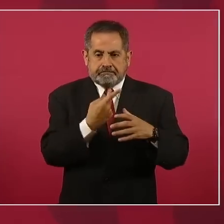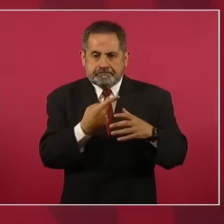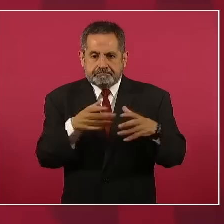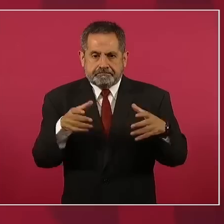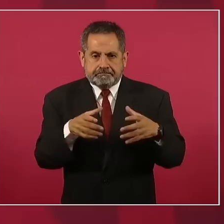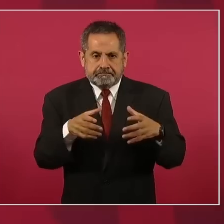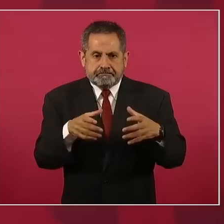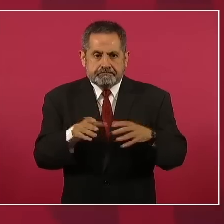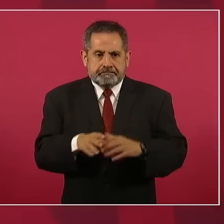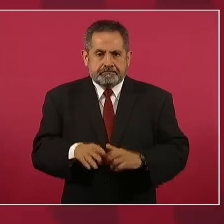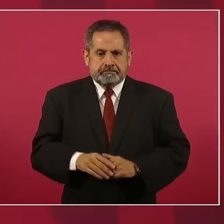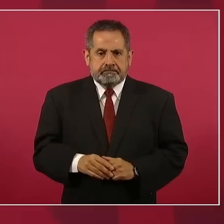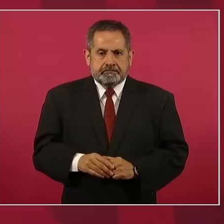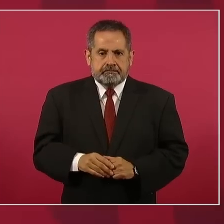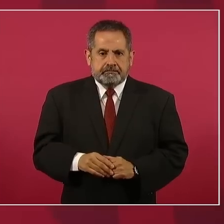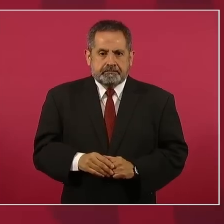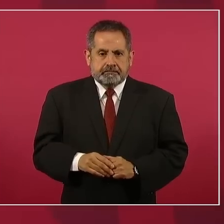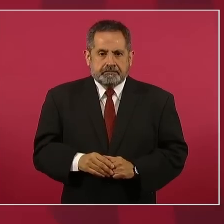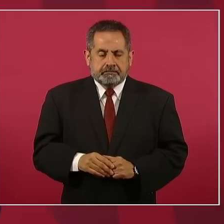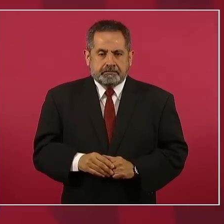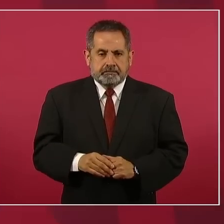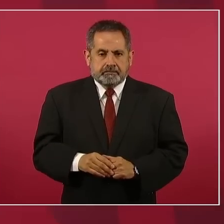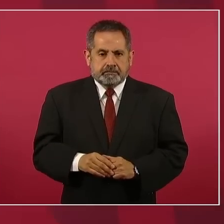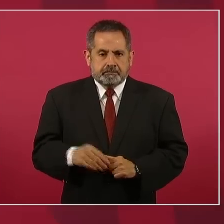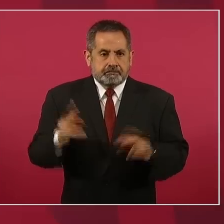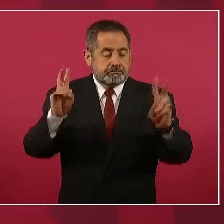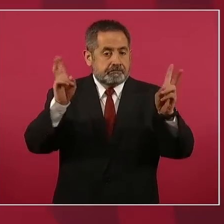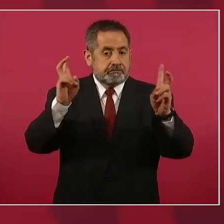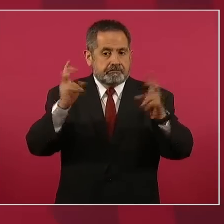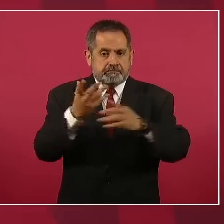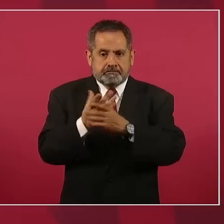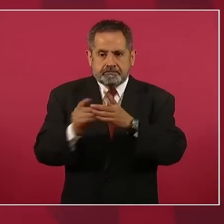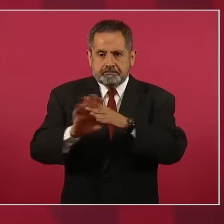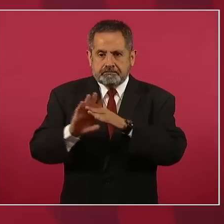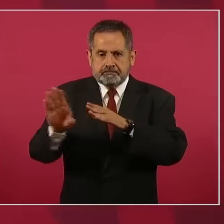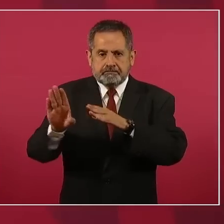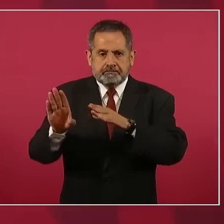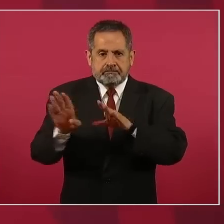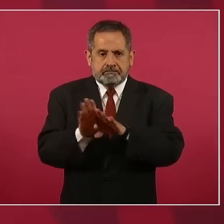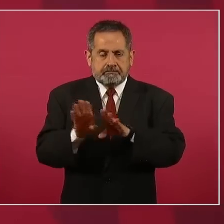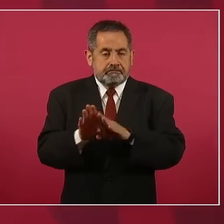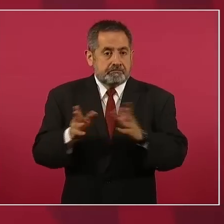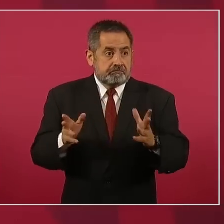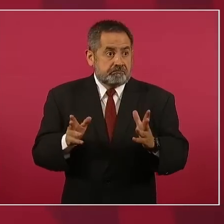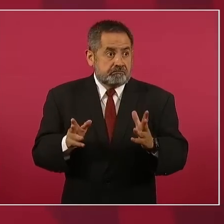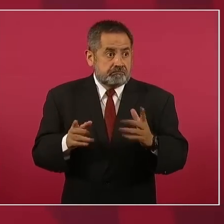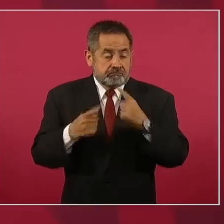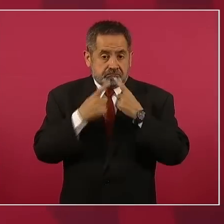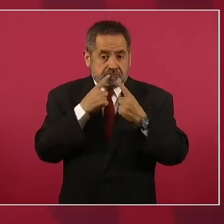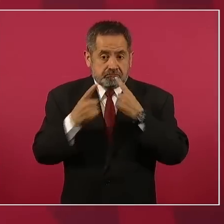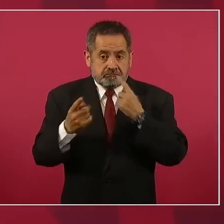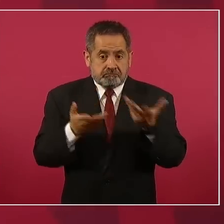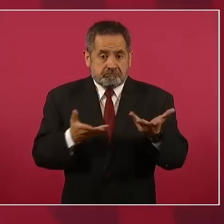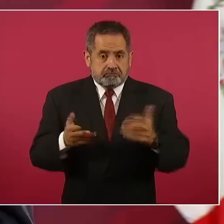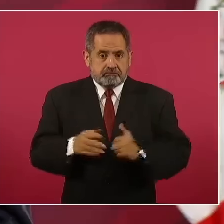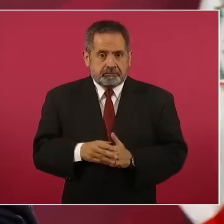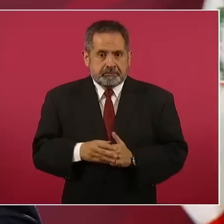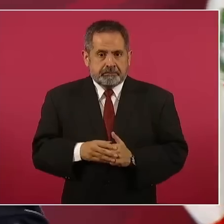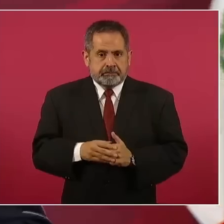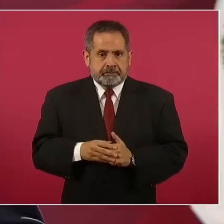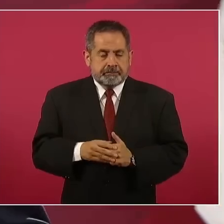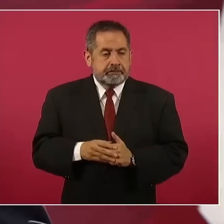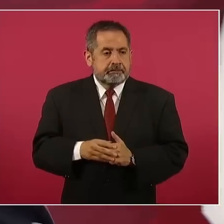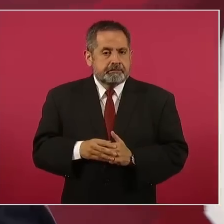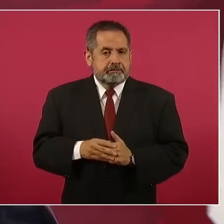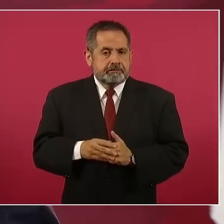tratamos el tema migratorio con el enfoque